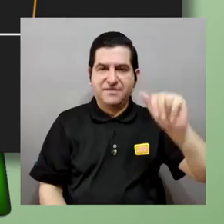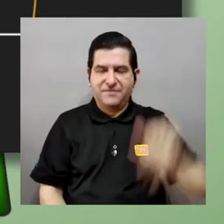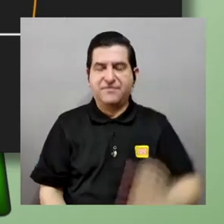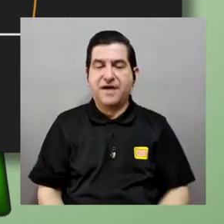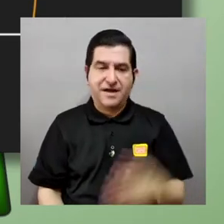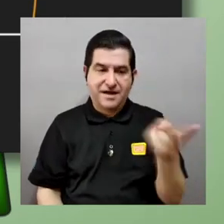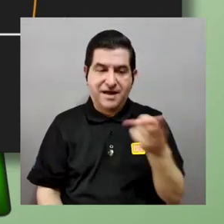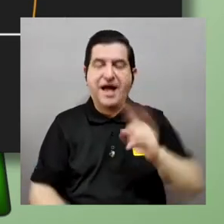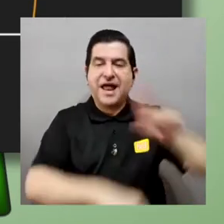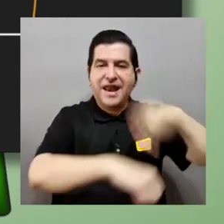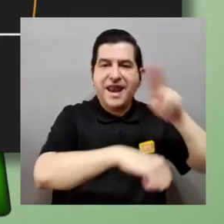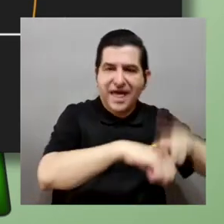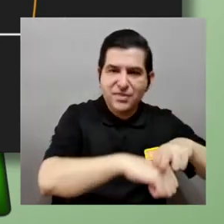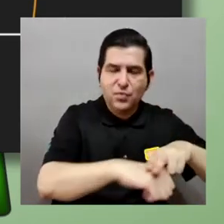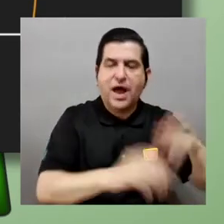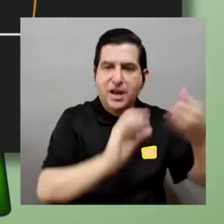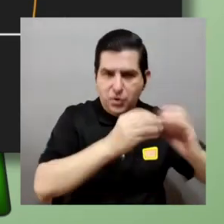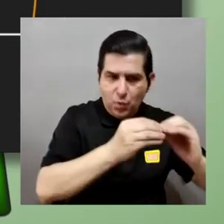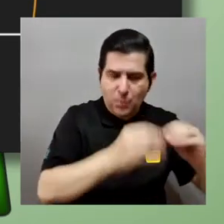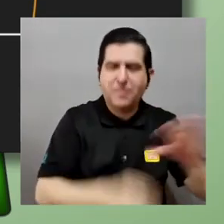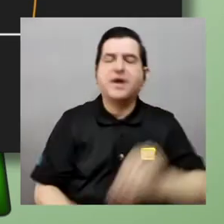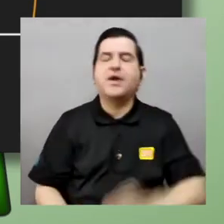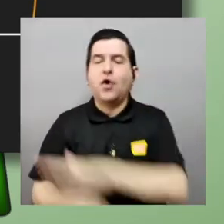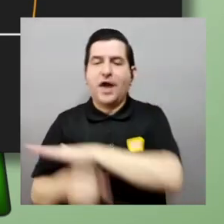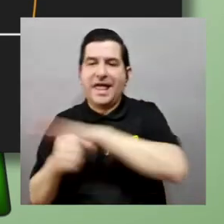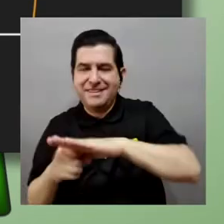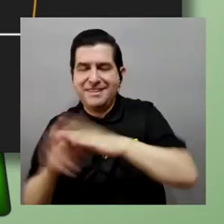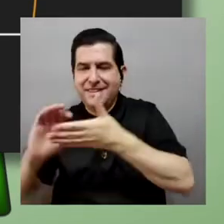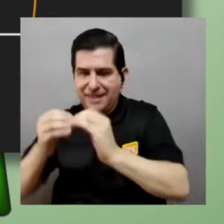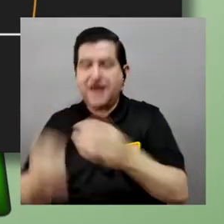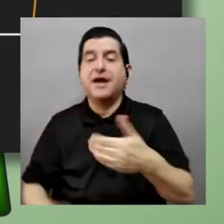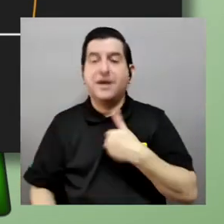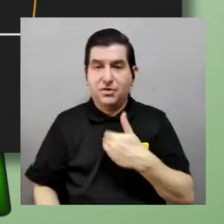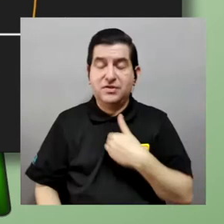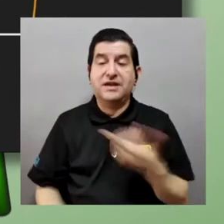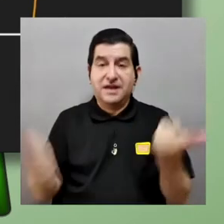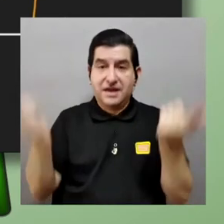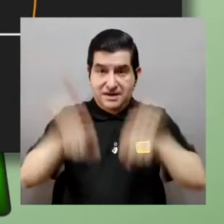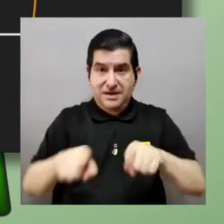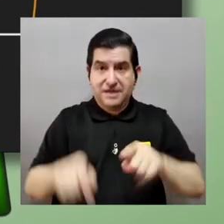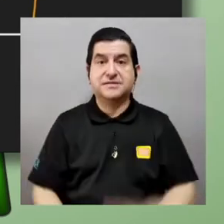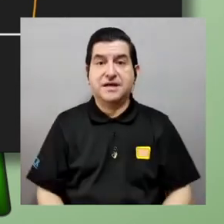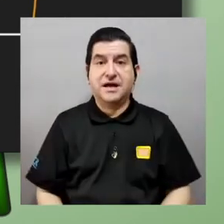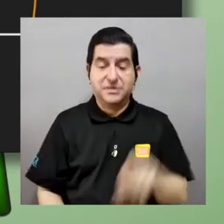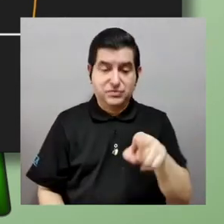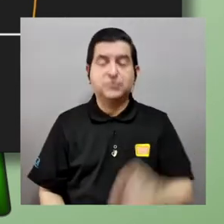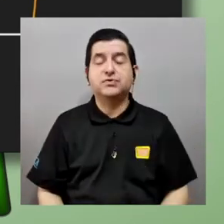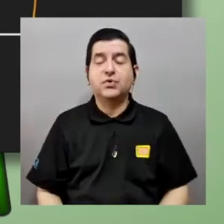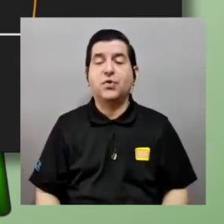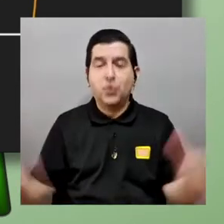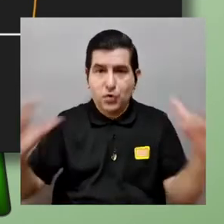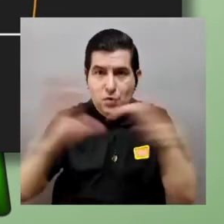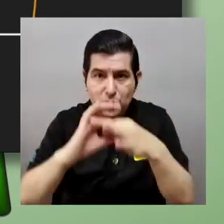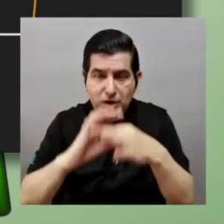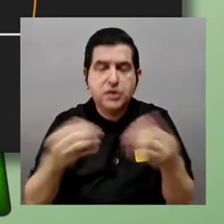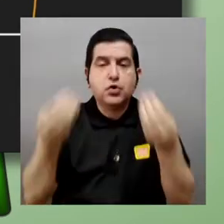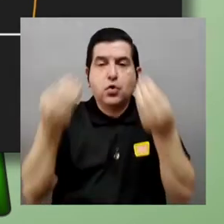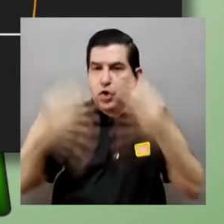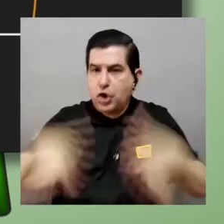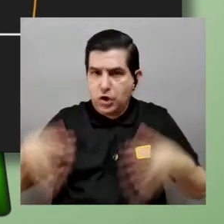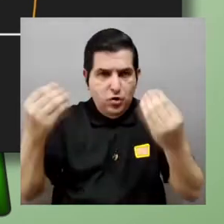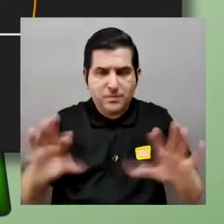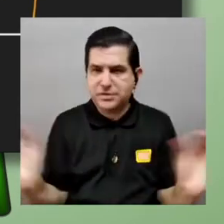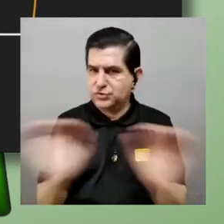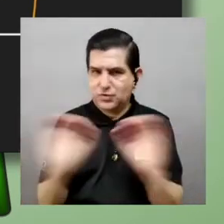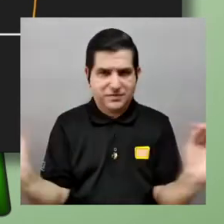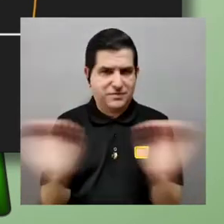los naturales pues tienen su su elemento en los enteros al que le estoy uniendo por ese cordoncito de colores y no me sobran elementos enteros entonces podemos